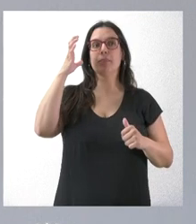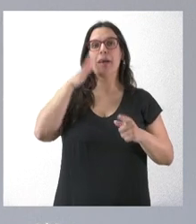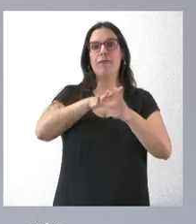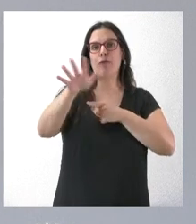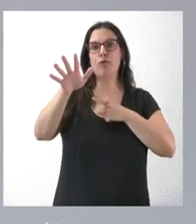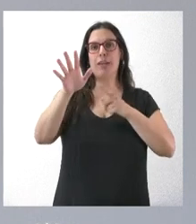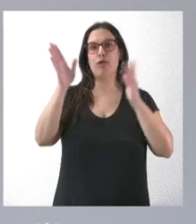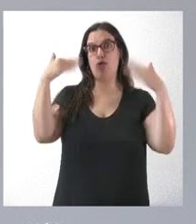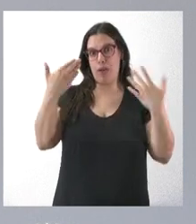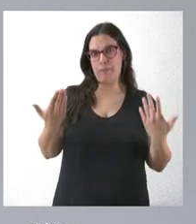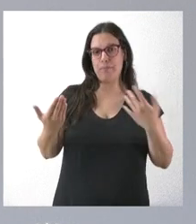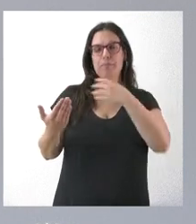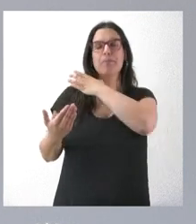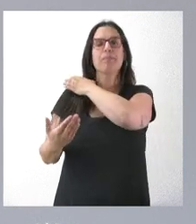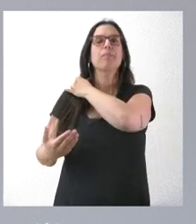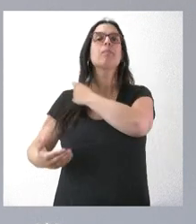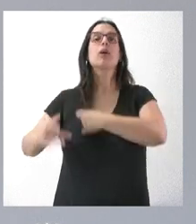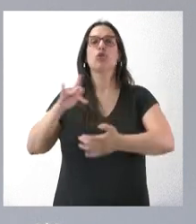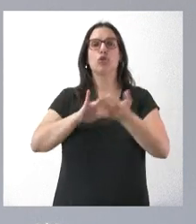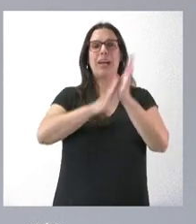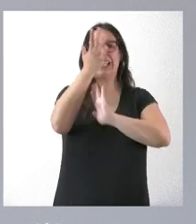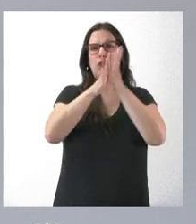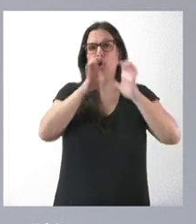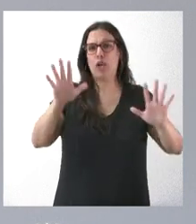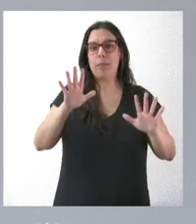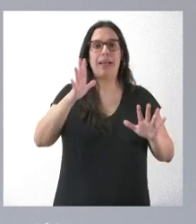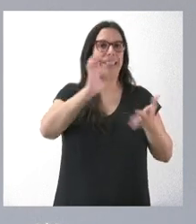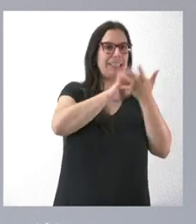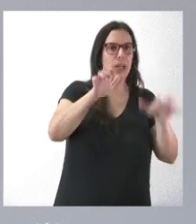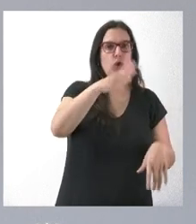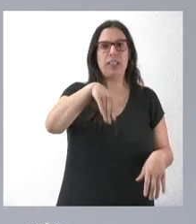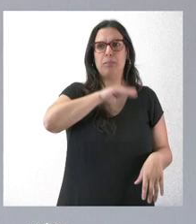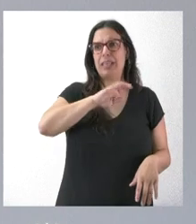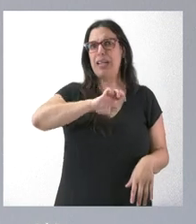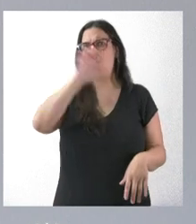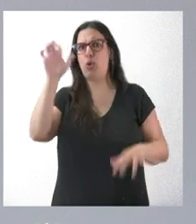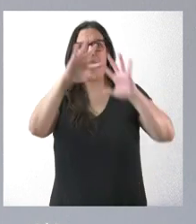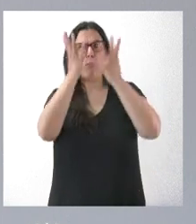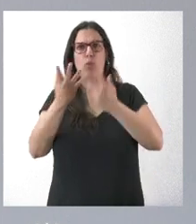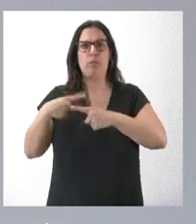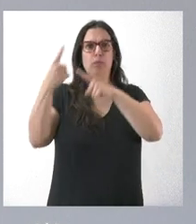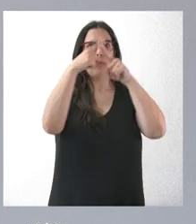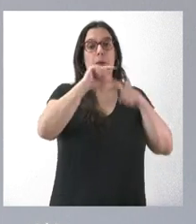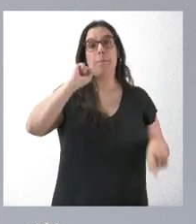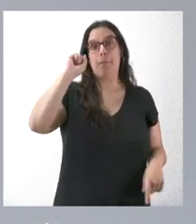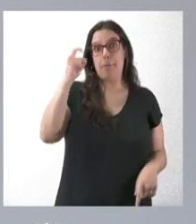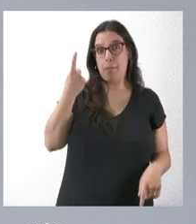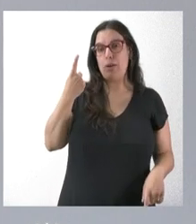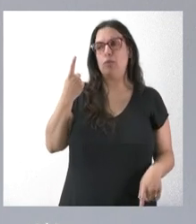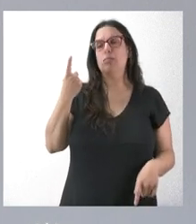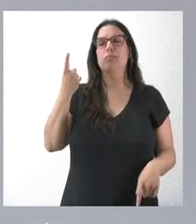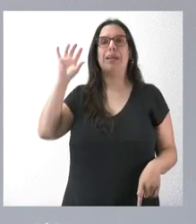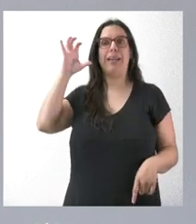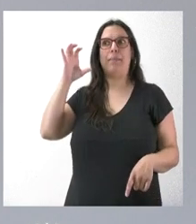catastróficos en Castilla y León y en España y en Europa y en otras partes del mundo. Por lo tanto, lo primero que tenemos que pedir es que no se den las mismas consecuencias.